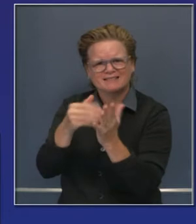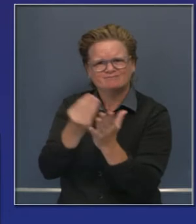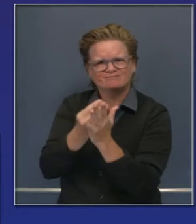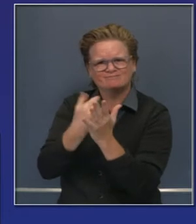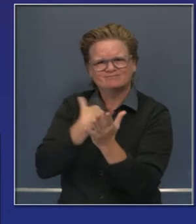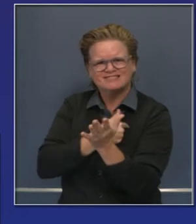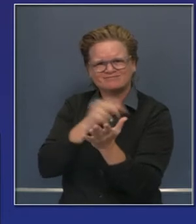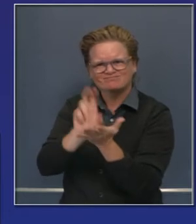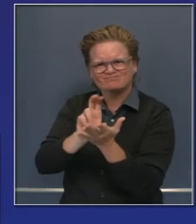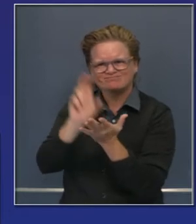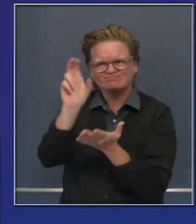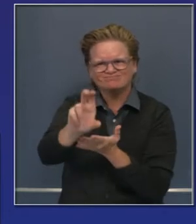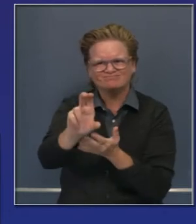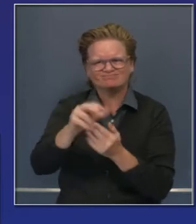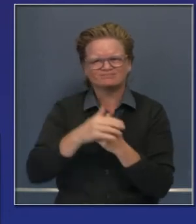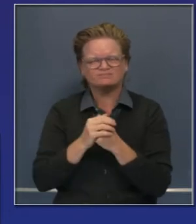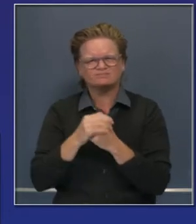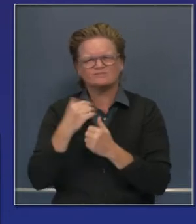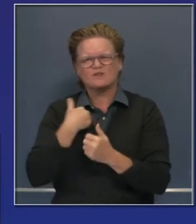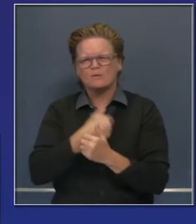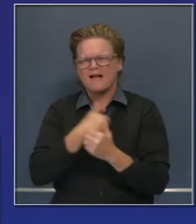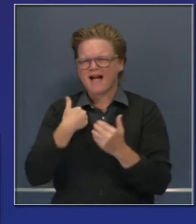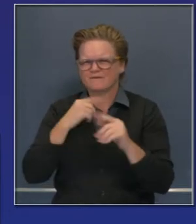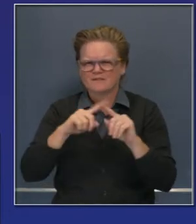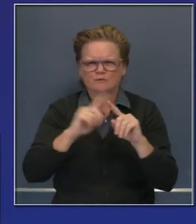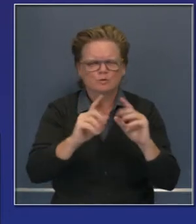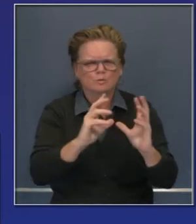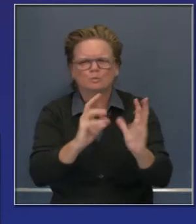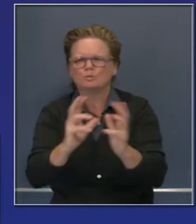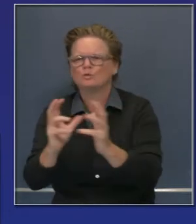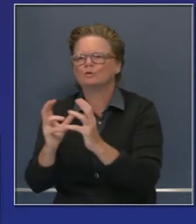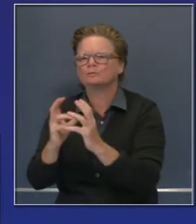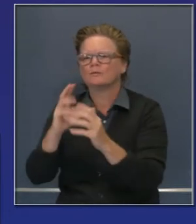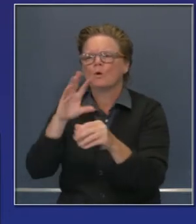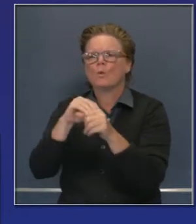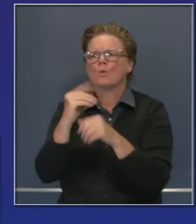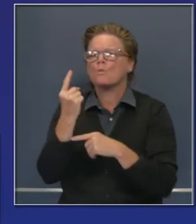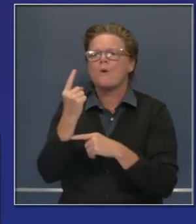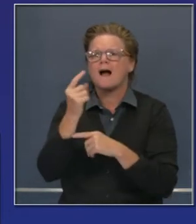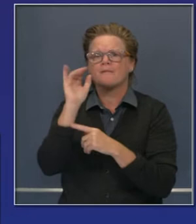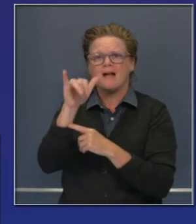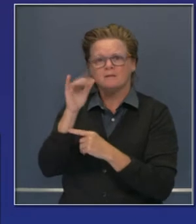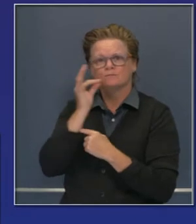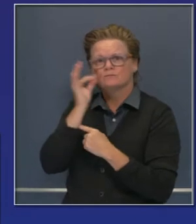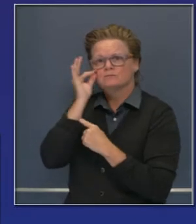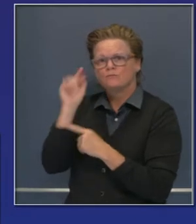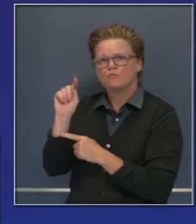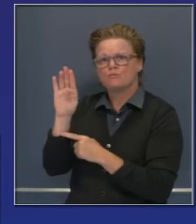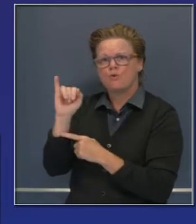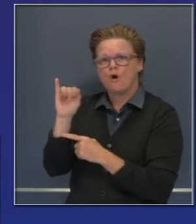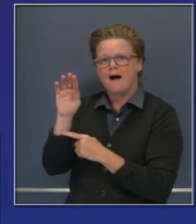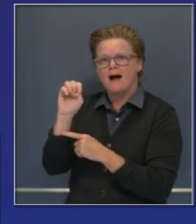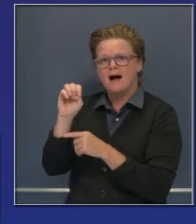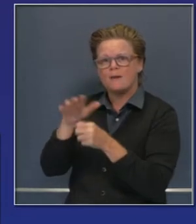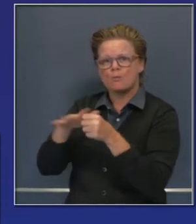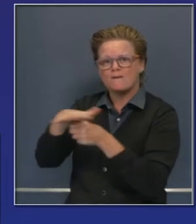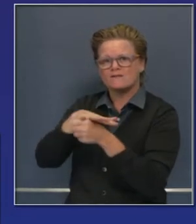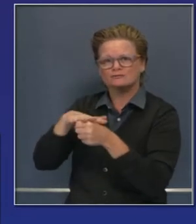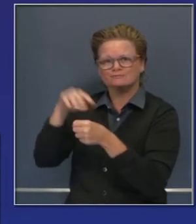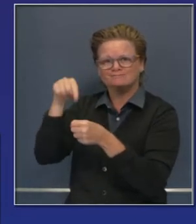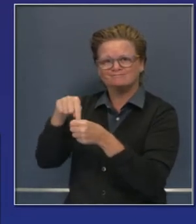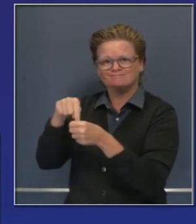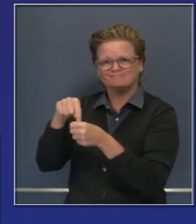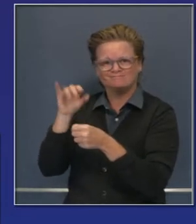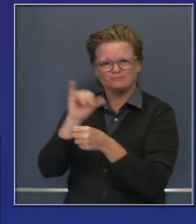incluyendo una tribu americana, india-americana, que recibe también estas concesiones.